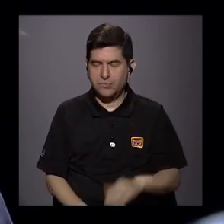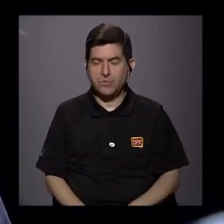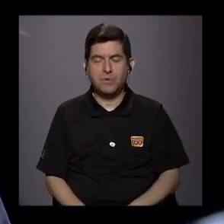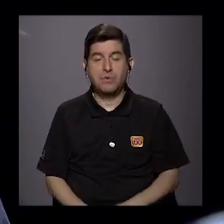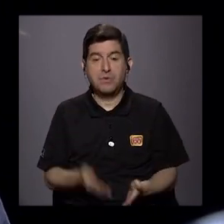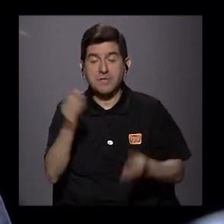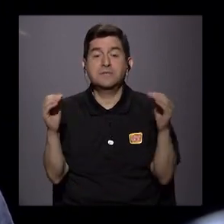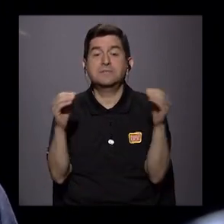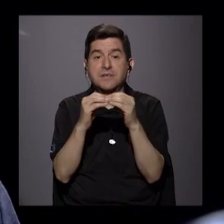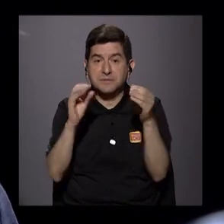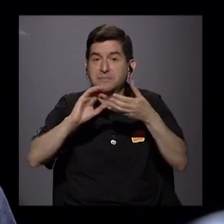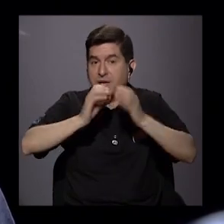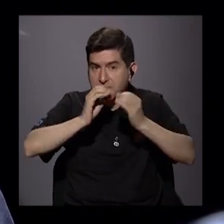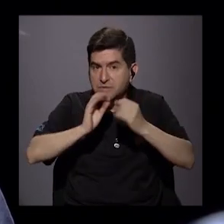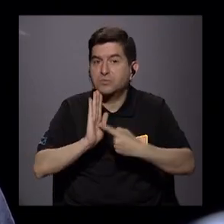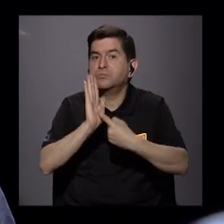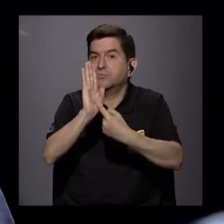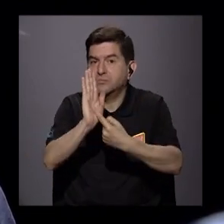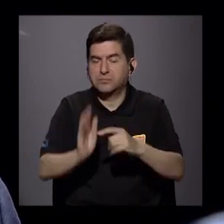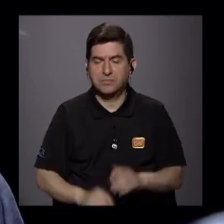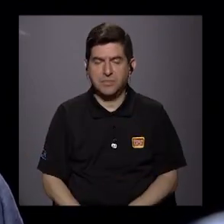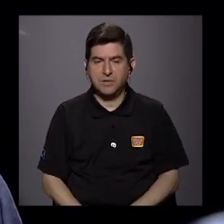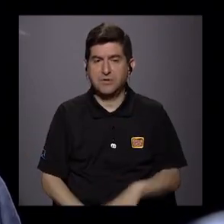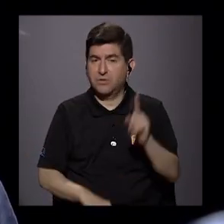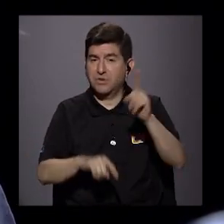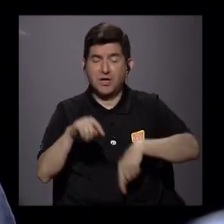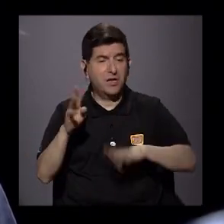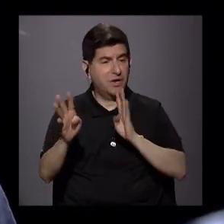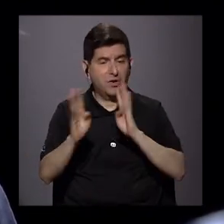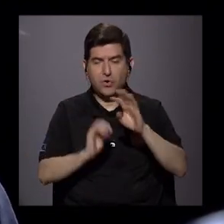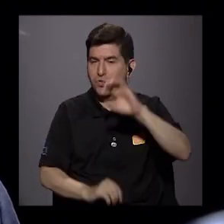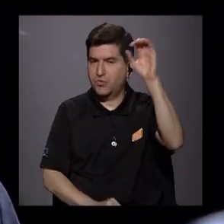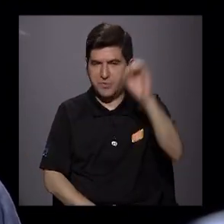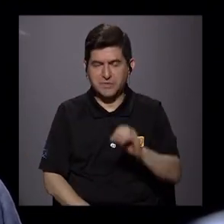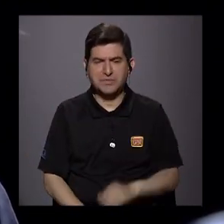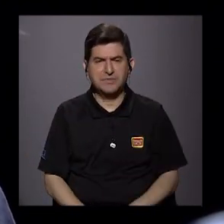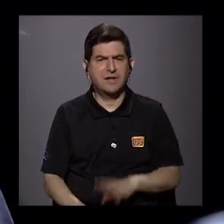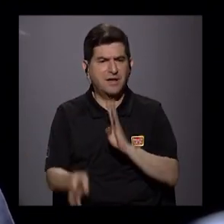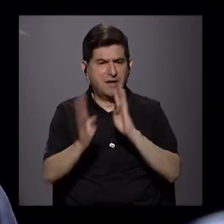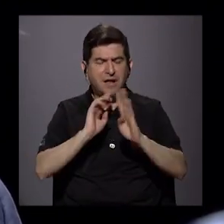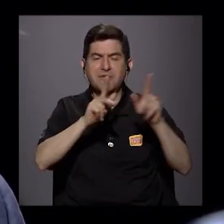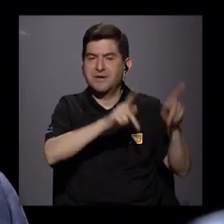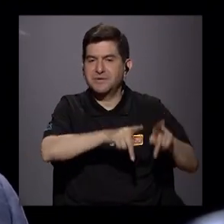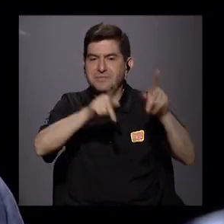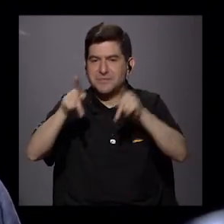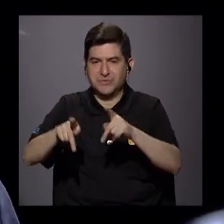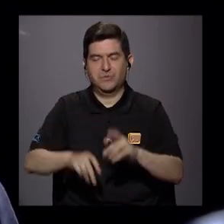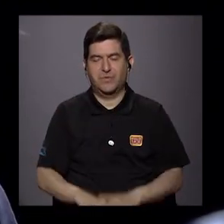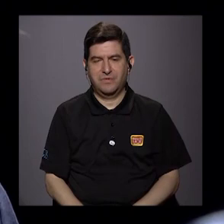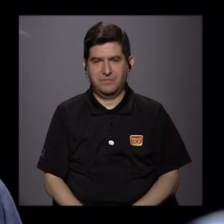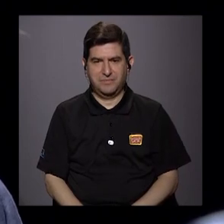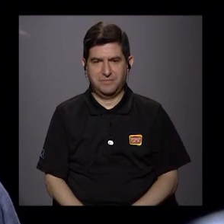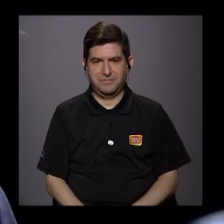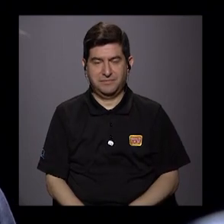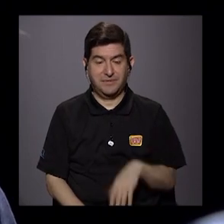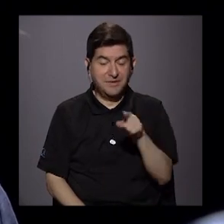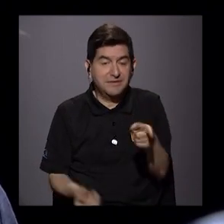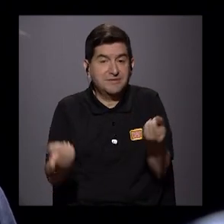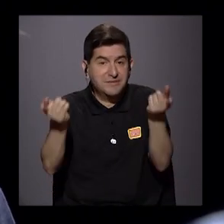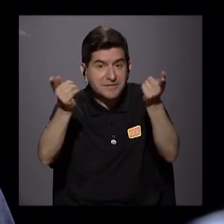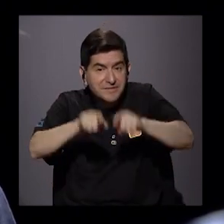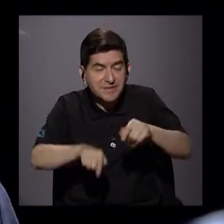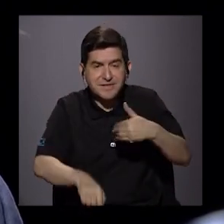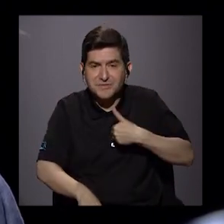12, puede inclusive ser más. Y no podemos hablar de porcentajes, deberíamos hablar de personas que inclusive ni